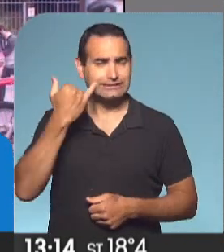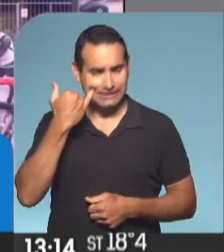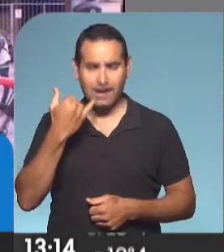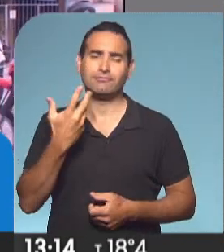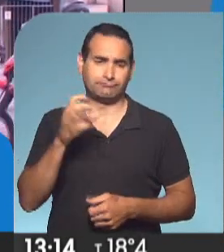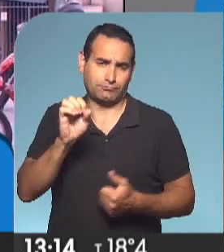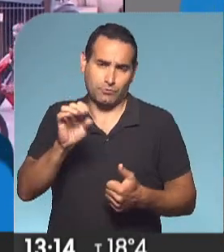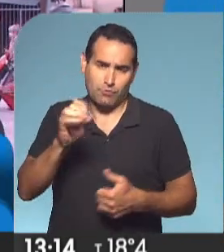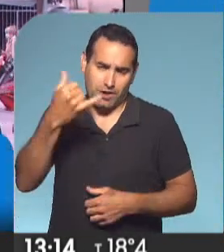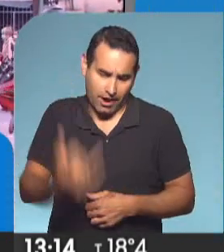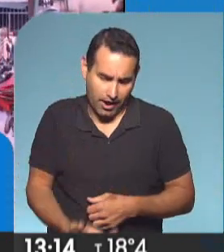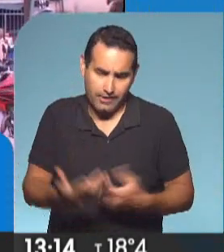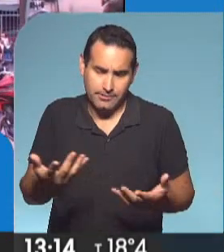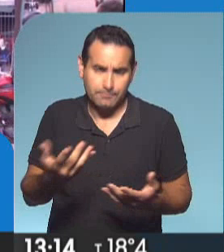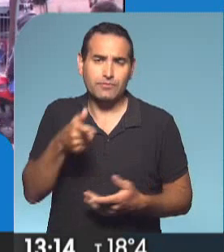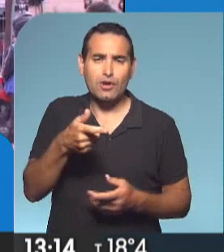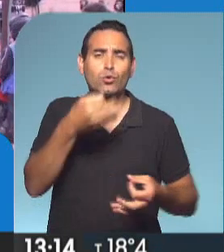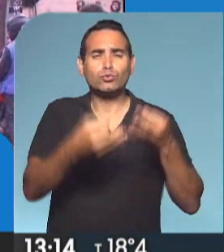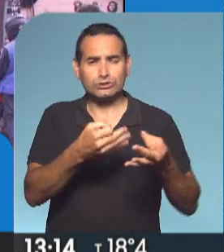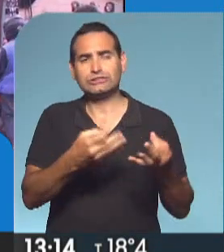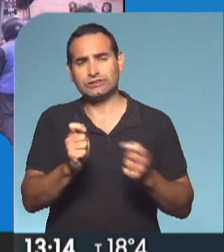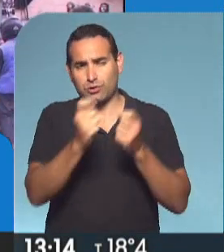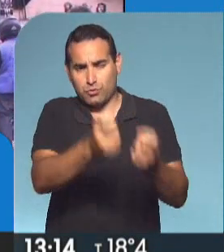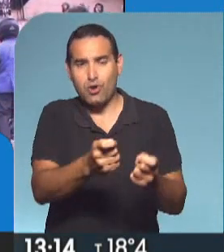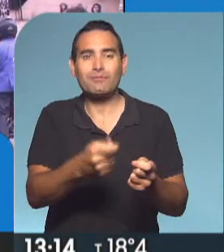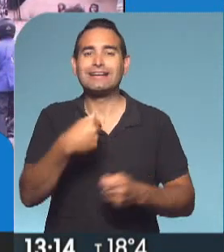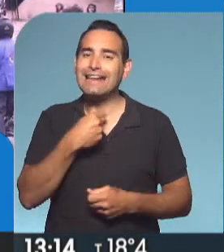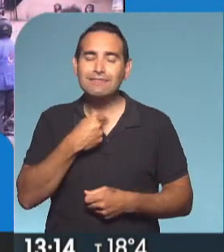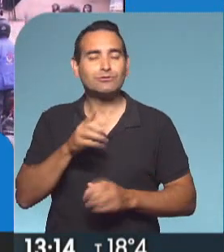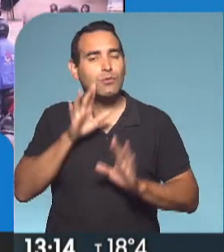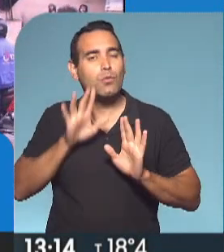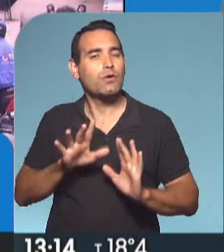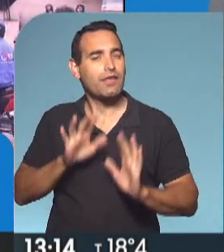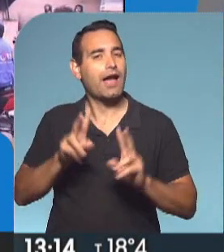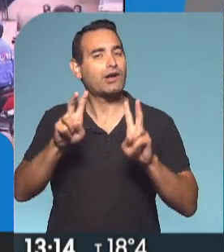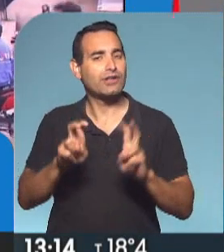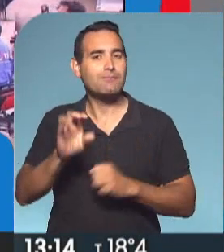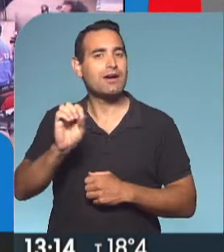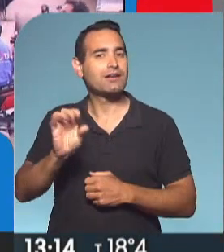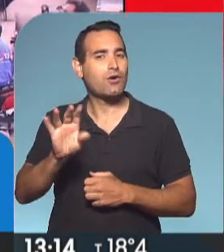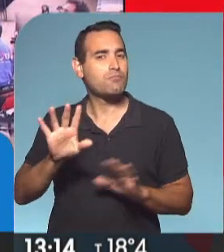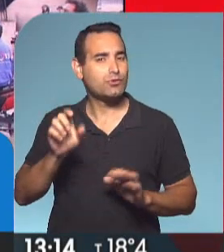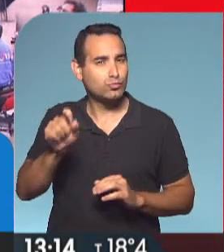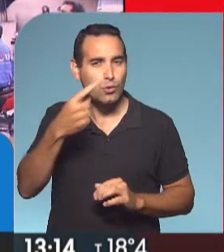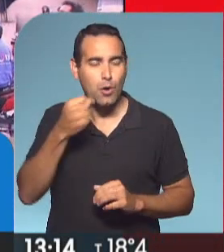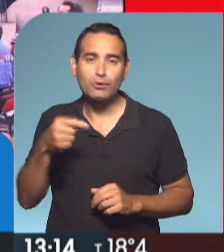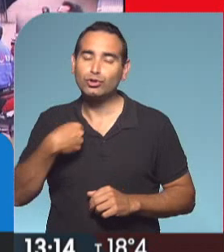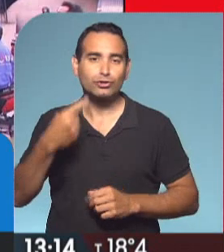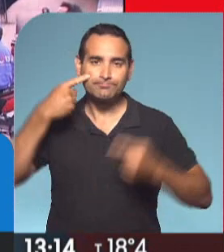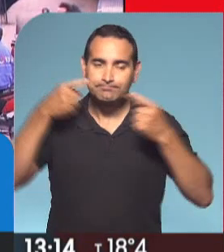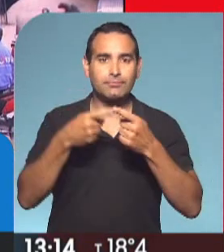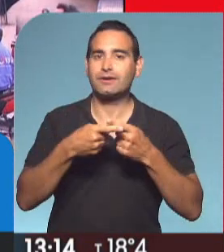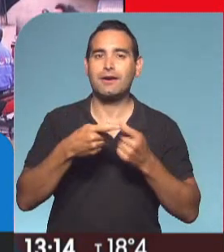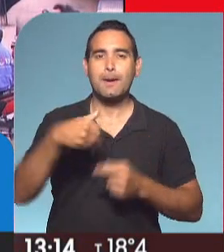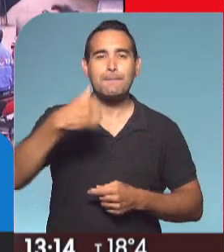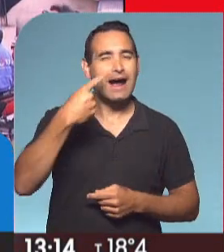por supuesto que está identificado, está puesto a disposición de la justicia, de la fiscalía. Nosotros queremos ser muy prudentes en esto. Nuestra prioridad es Maya, es una nena de